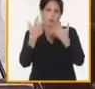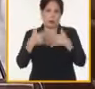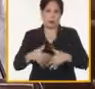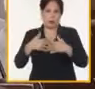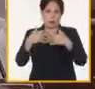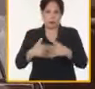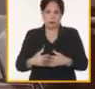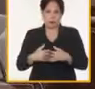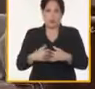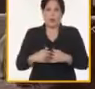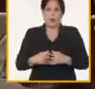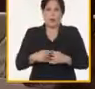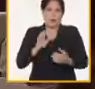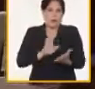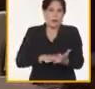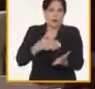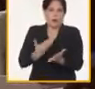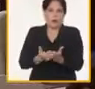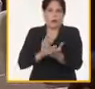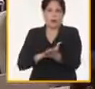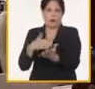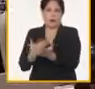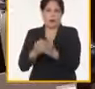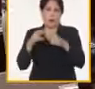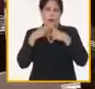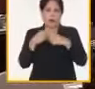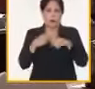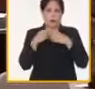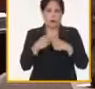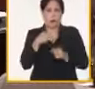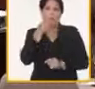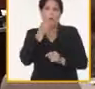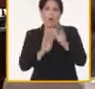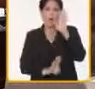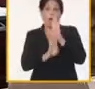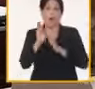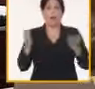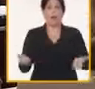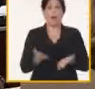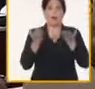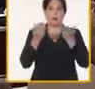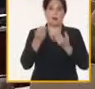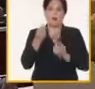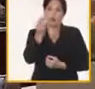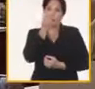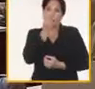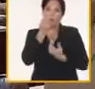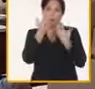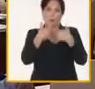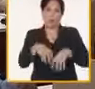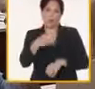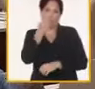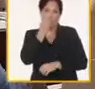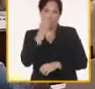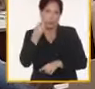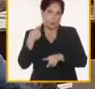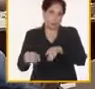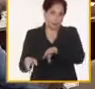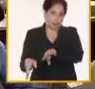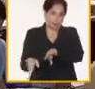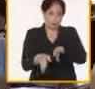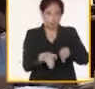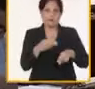realizándose propuestas de soluciones que nos permitan avanzar en el escenario actual. Se realizó, además,